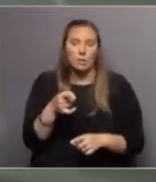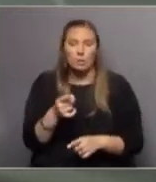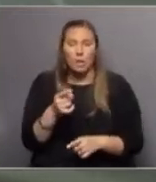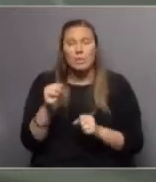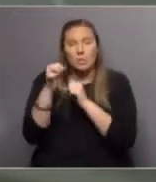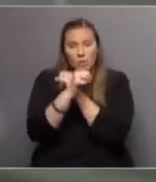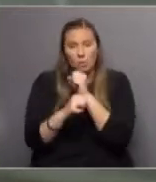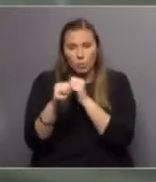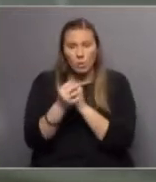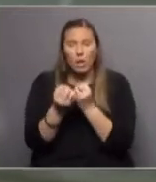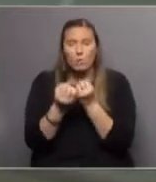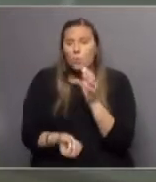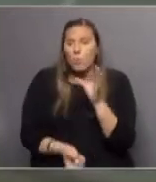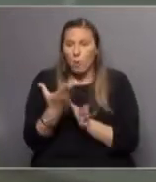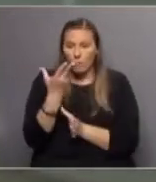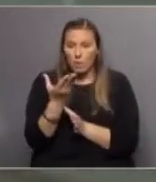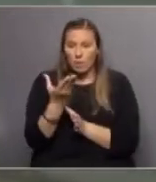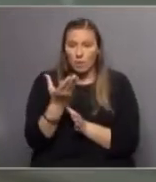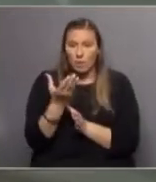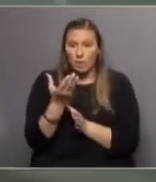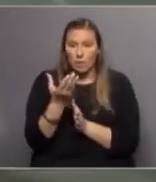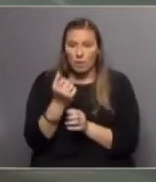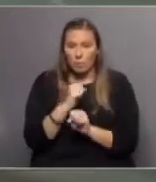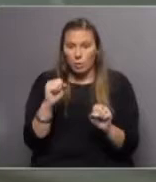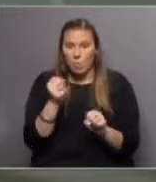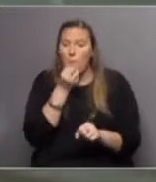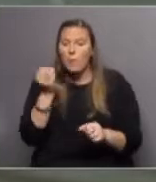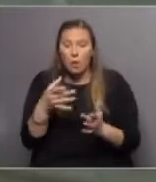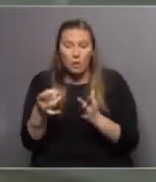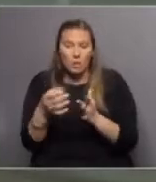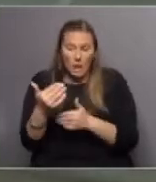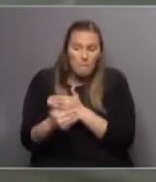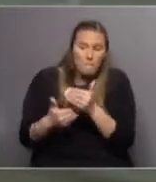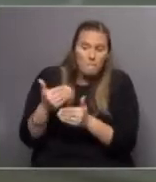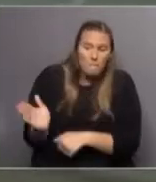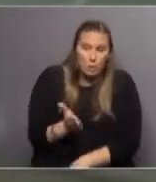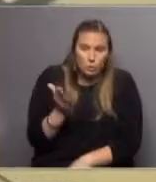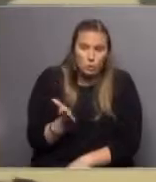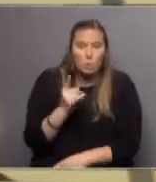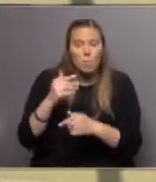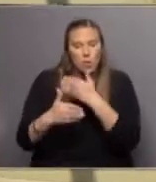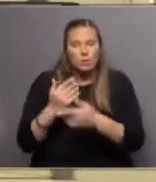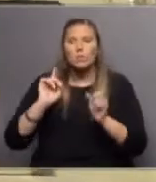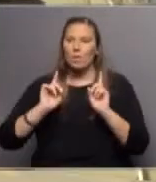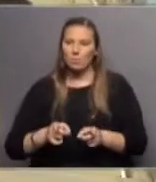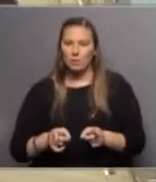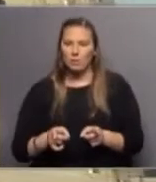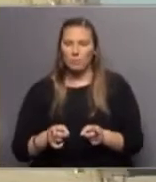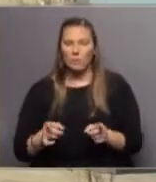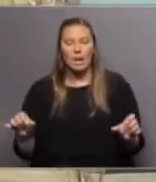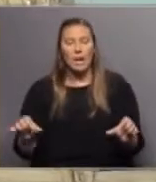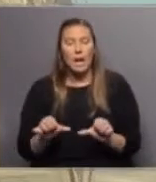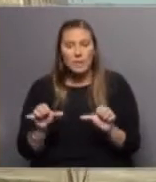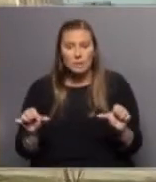tecnológica nos permitió obtener una mejor calidad de proceso y una mejor calidad de producto. Hacemos